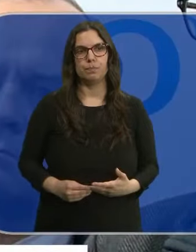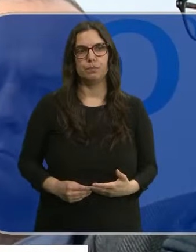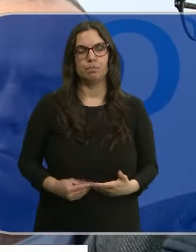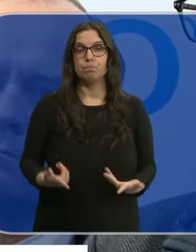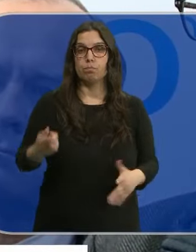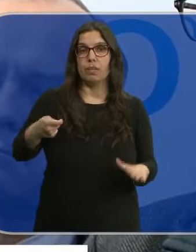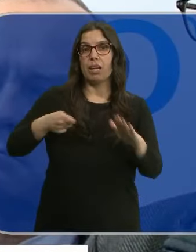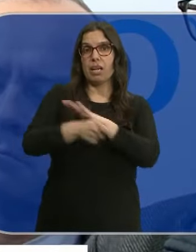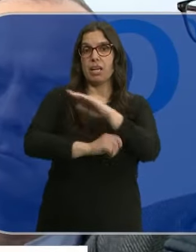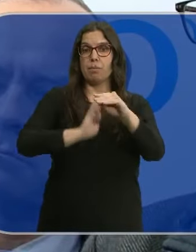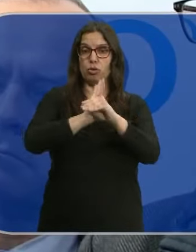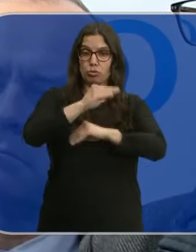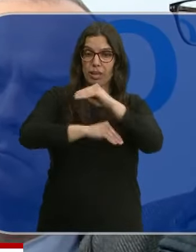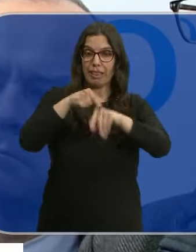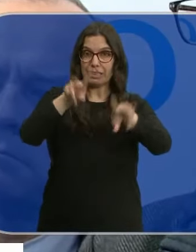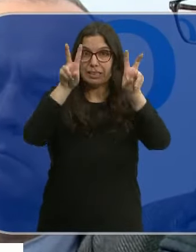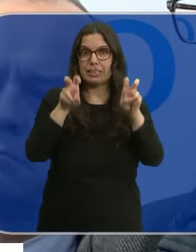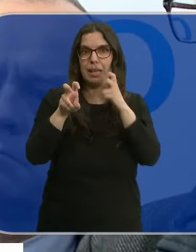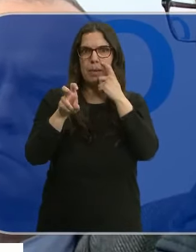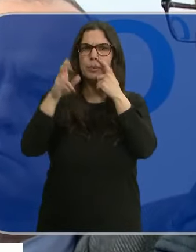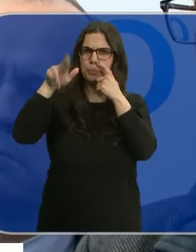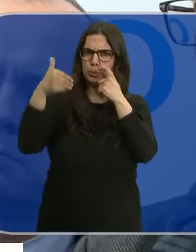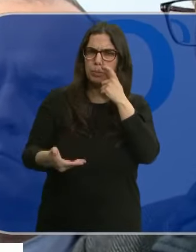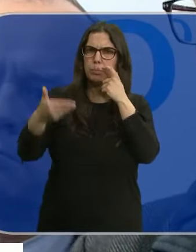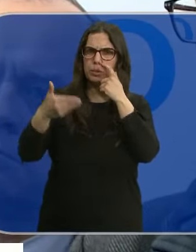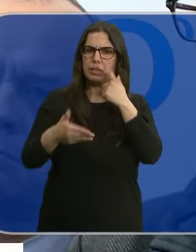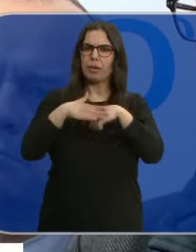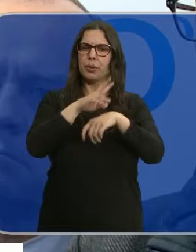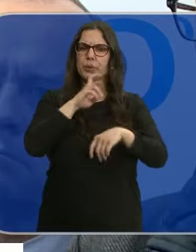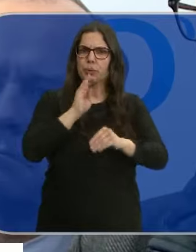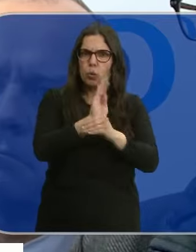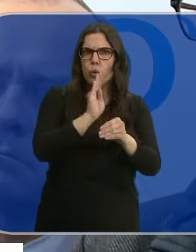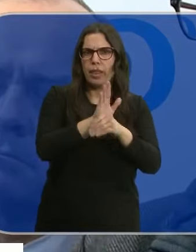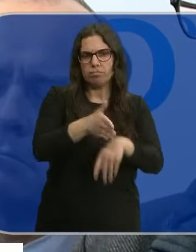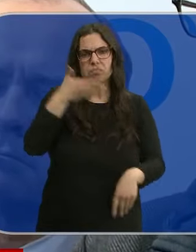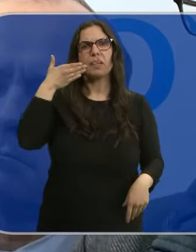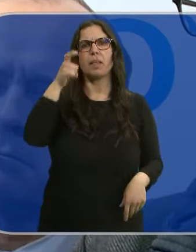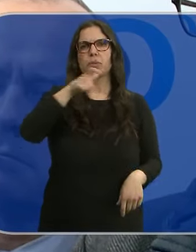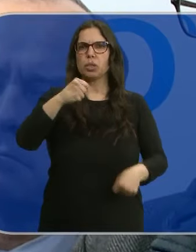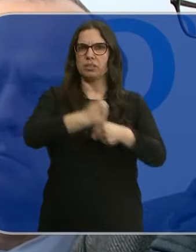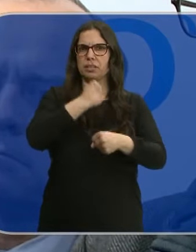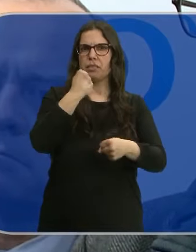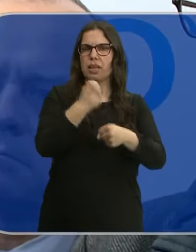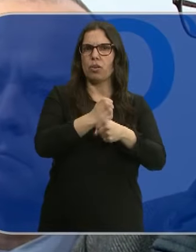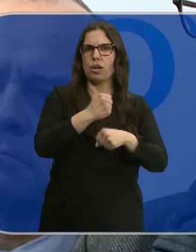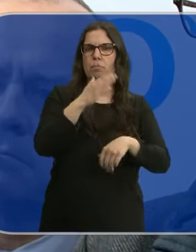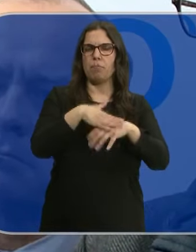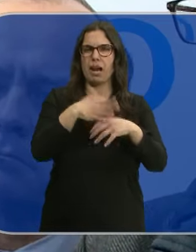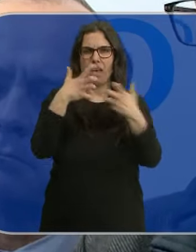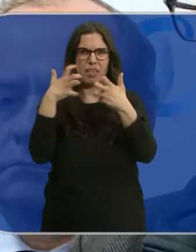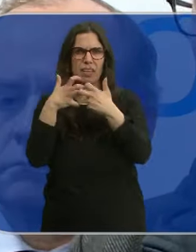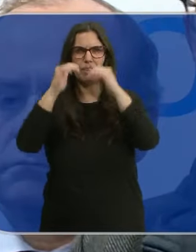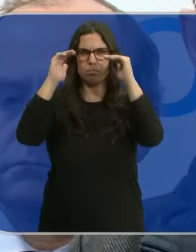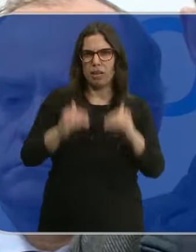La inversión que se hace en esta materia, que tan importante es para cuidar la dignidad de los trabajadores, para reducir la